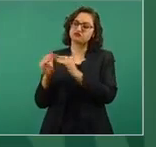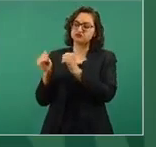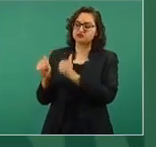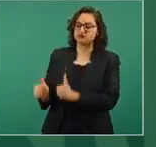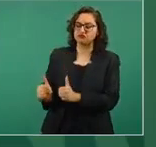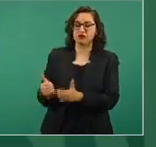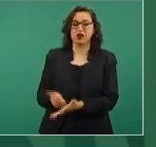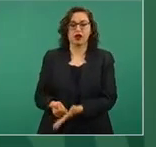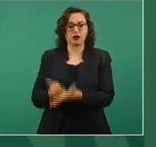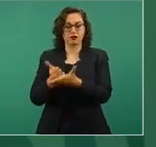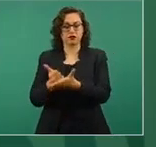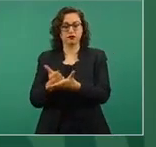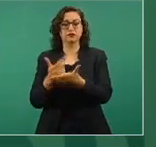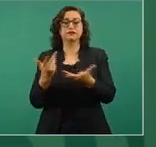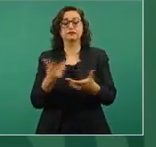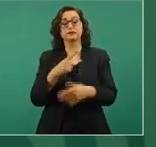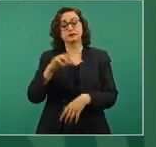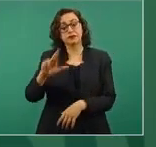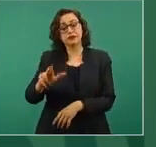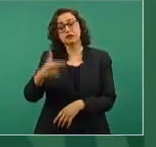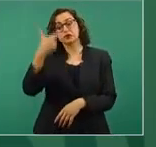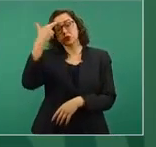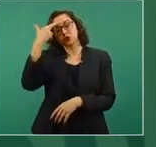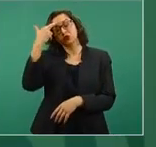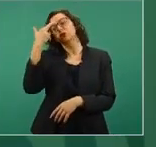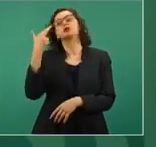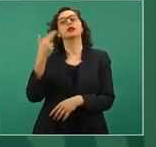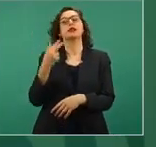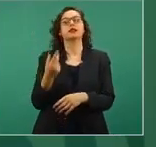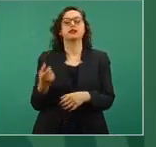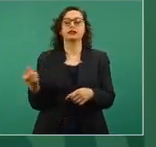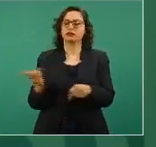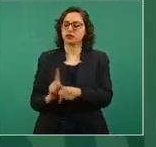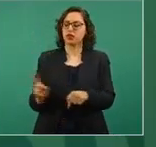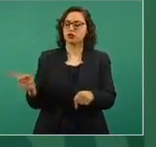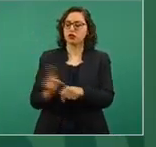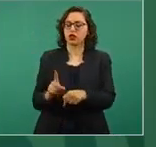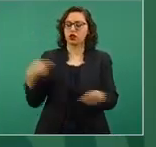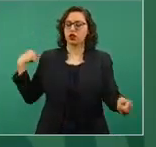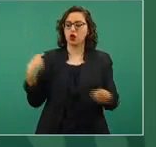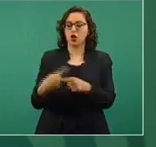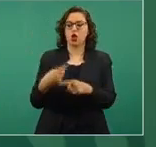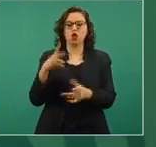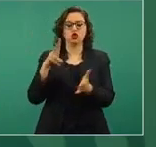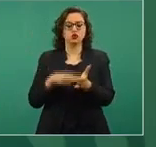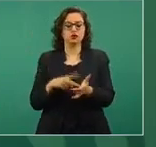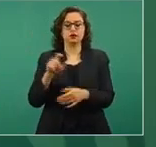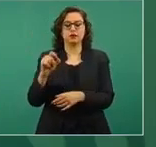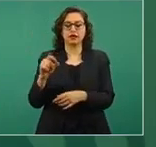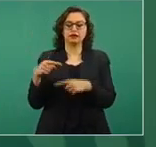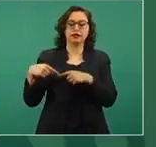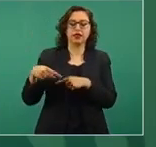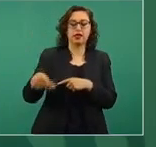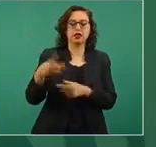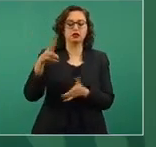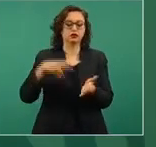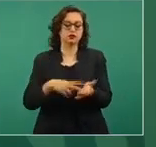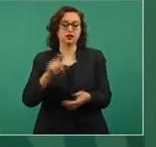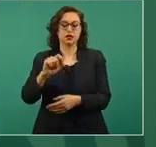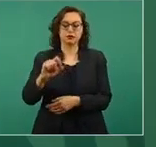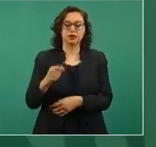llevamos de 2021, que la Estrategia Nacional de México para enfrentar a la COVID-19 ha estado